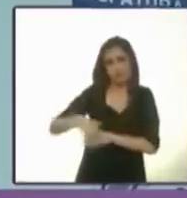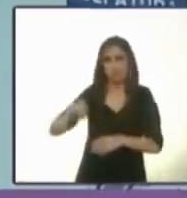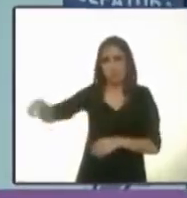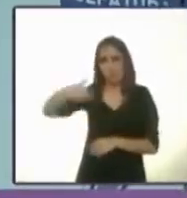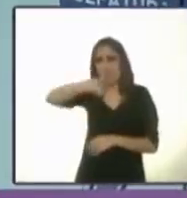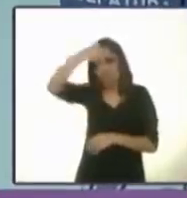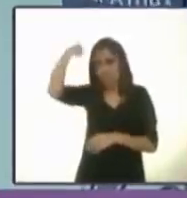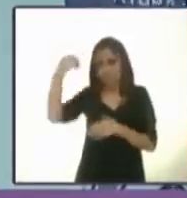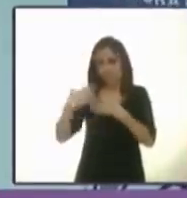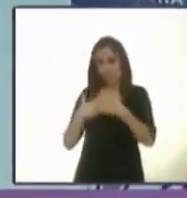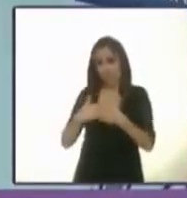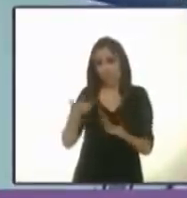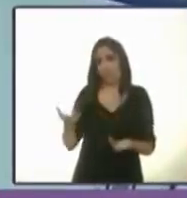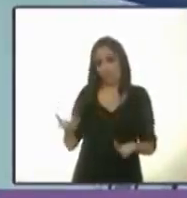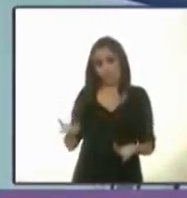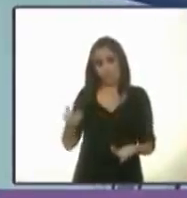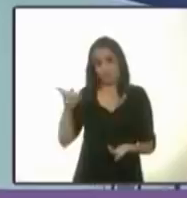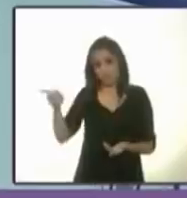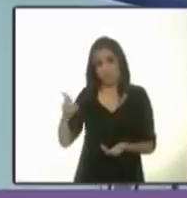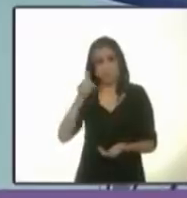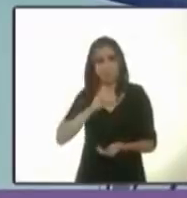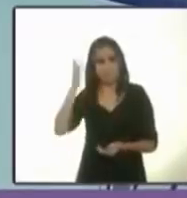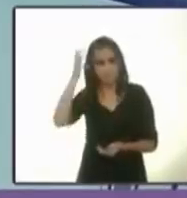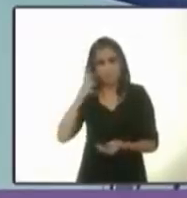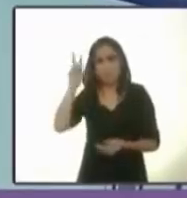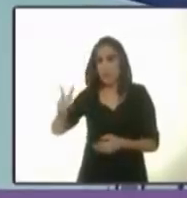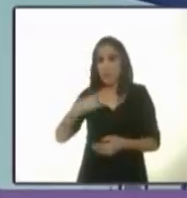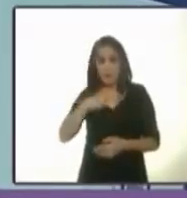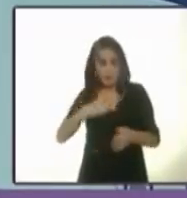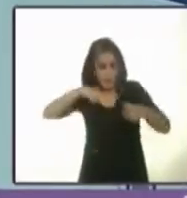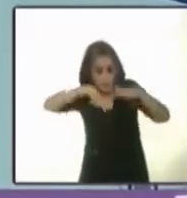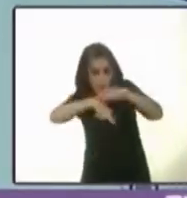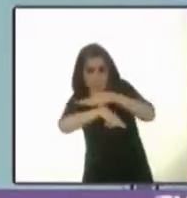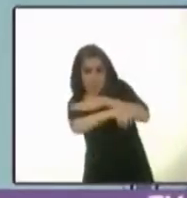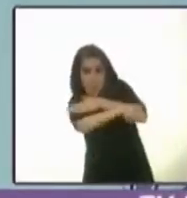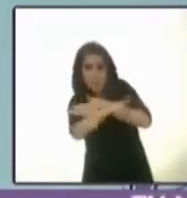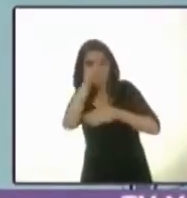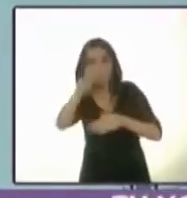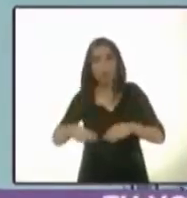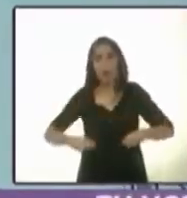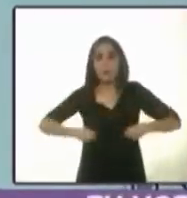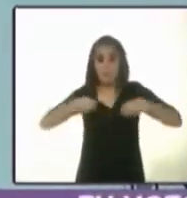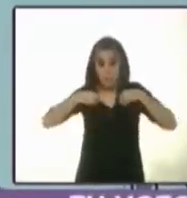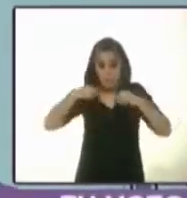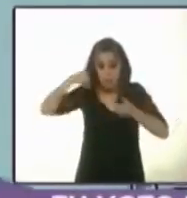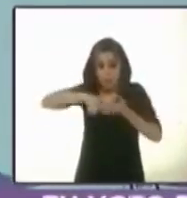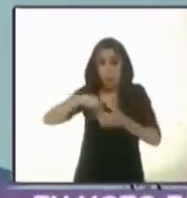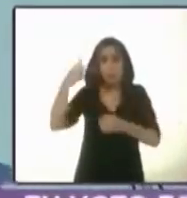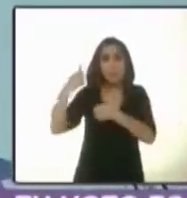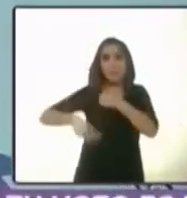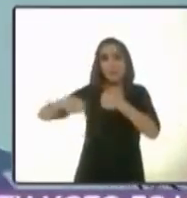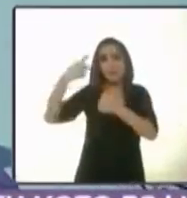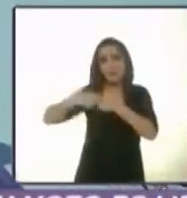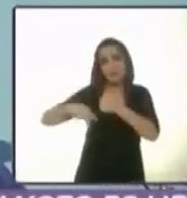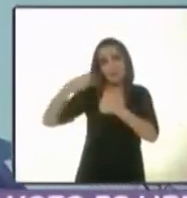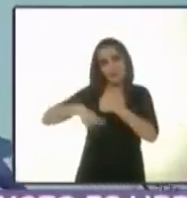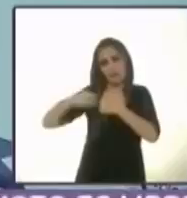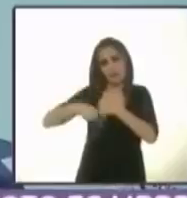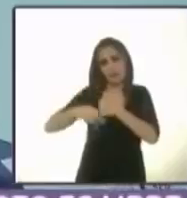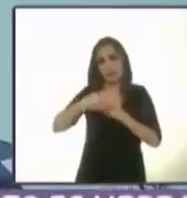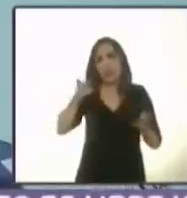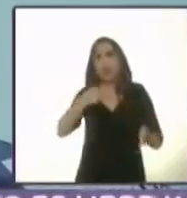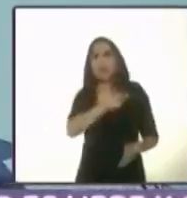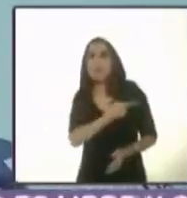vivir en el metro, digo, realmente viajar en metro pone en riesgo las vidas. A ustedes, los señores, los